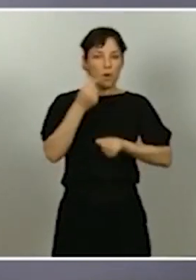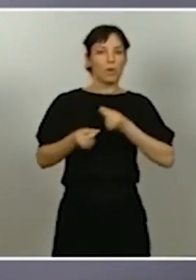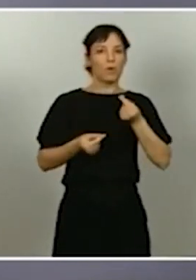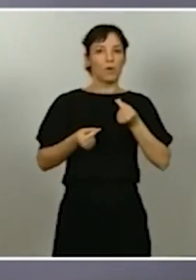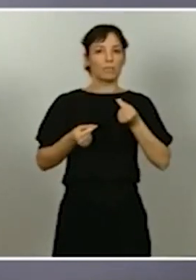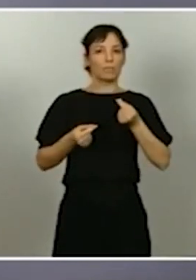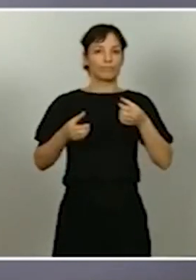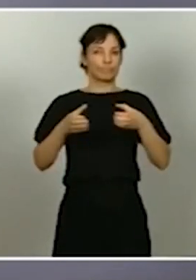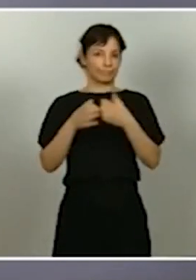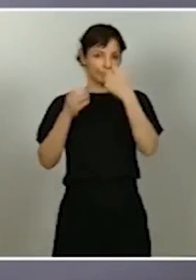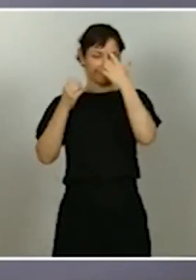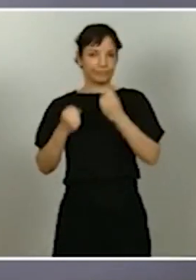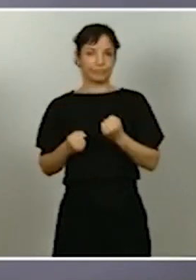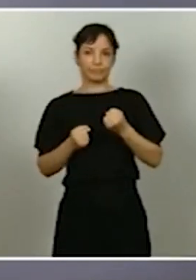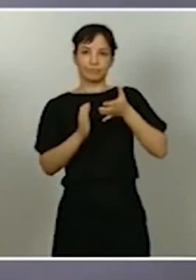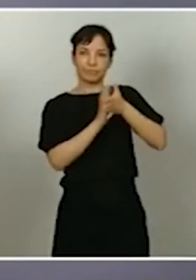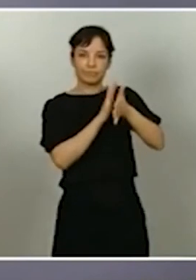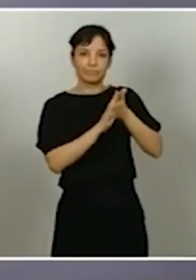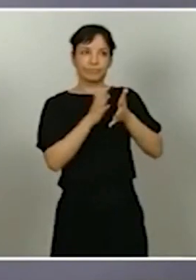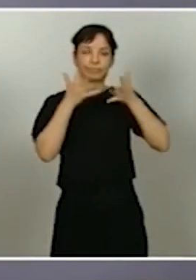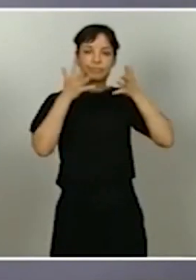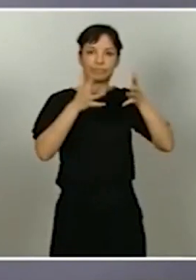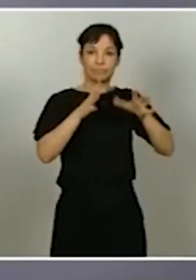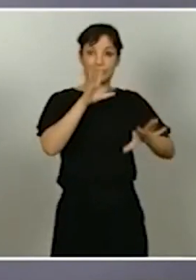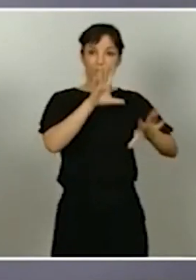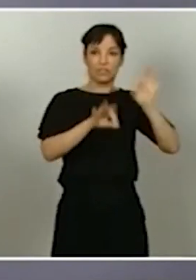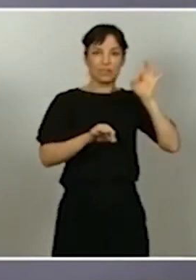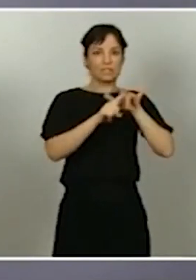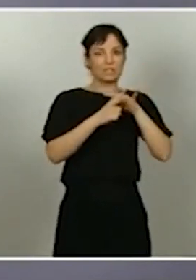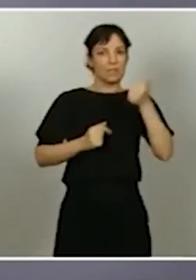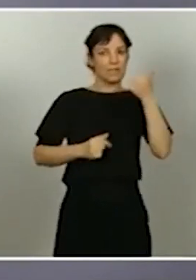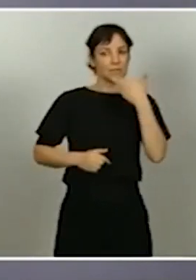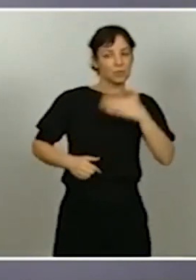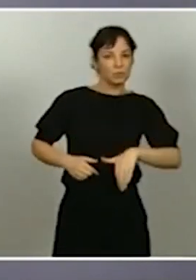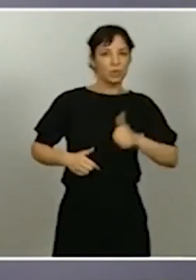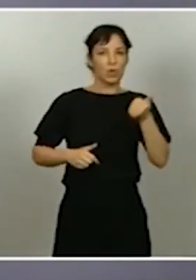que toman las decisiones la realidad más adecuada o las propuestas o las recomendaciones más adecuadas.